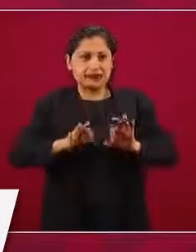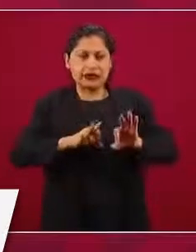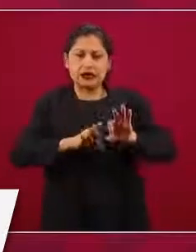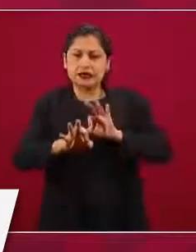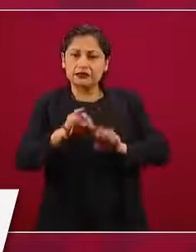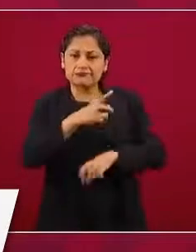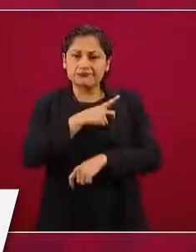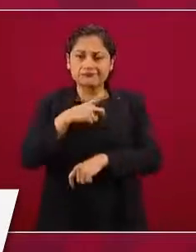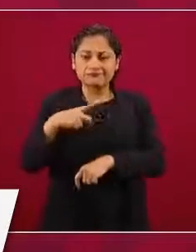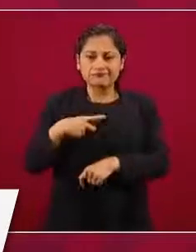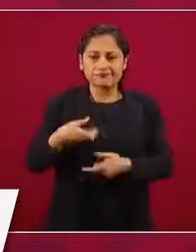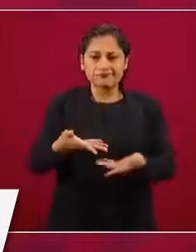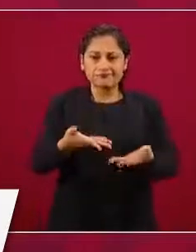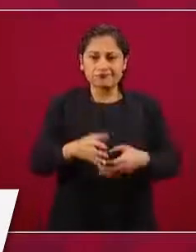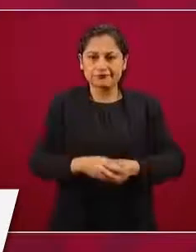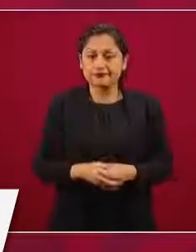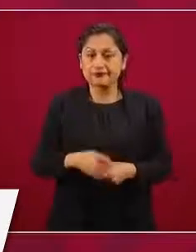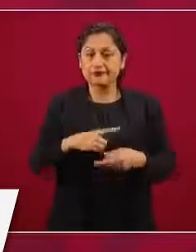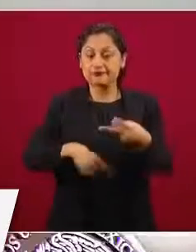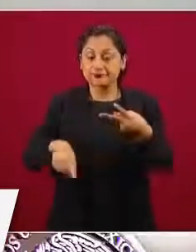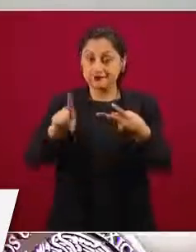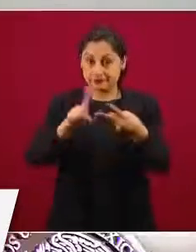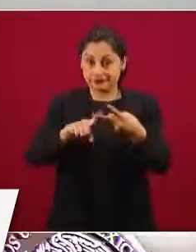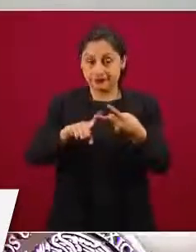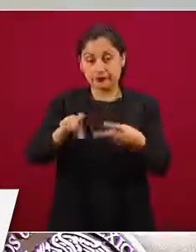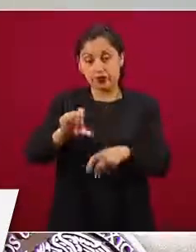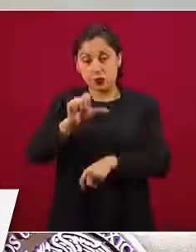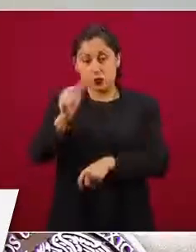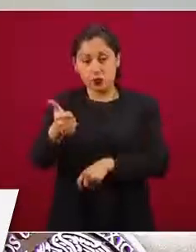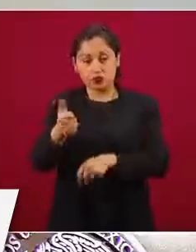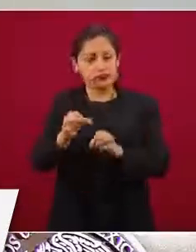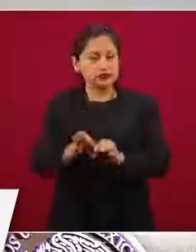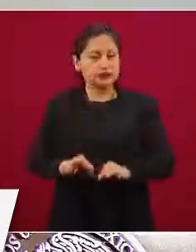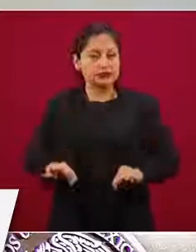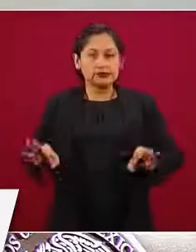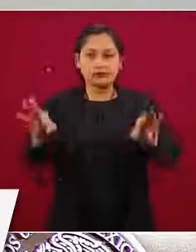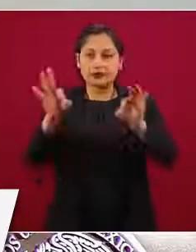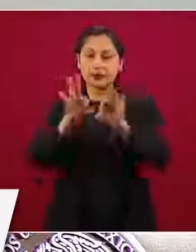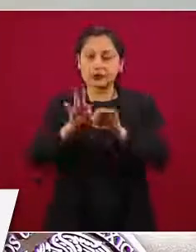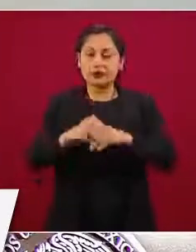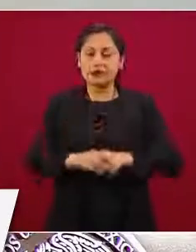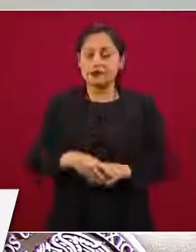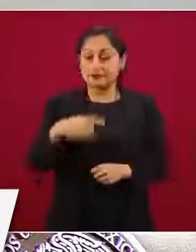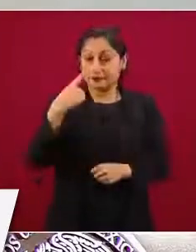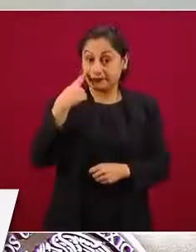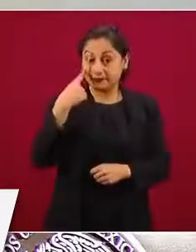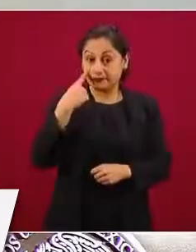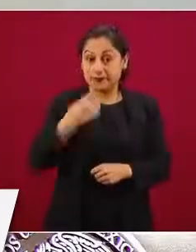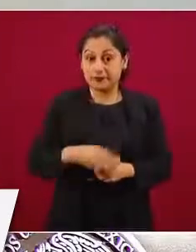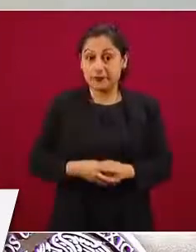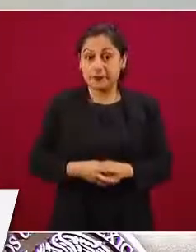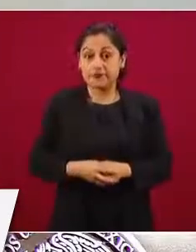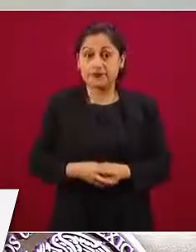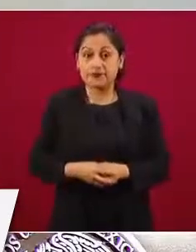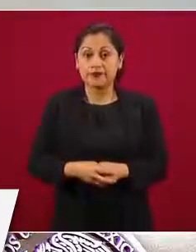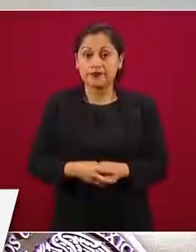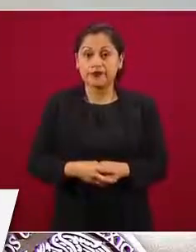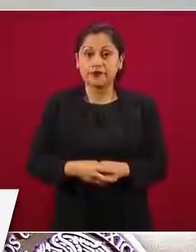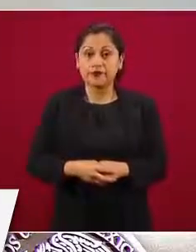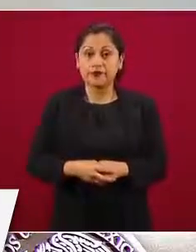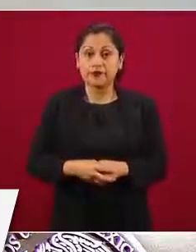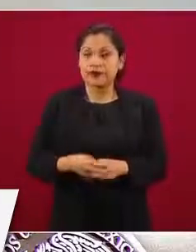Segundo, una cosa muy importante. Cuando el presidente López Obrador